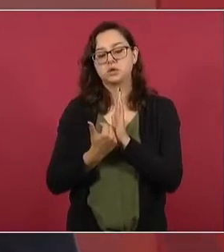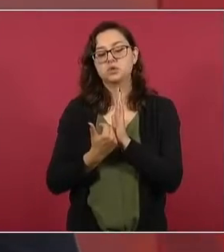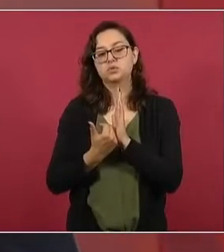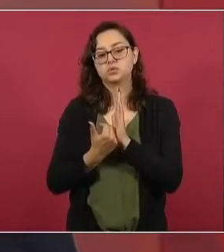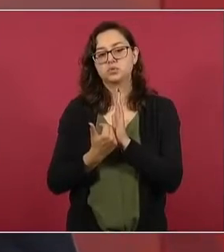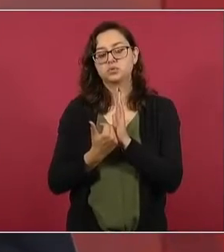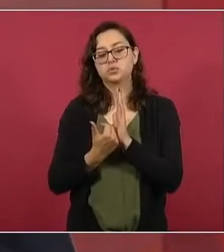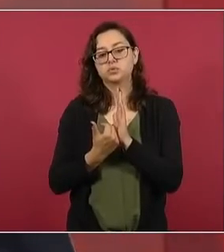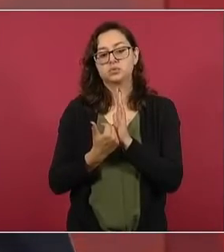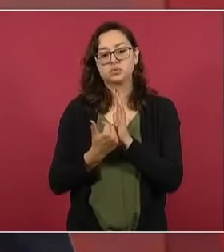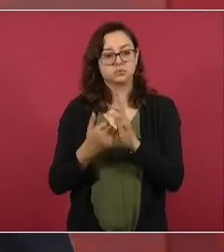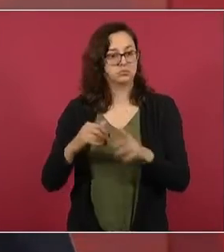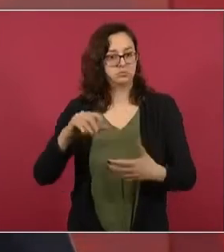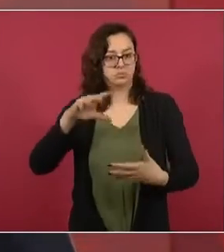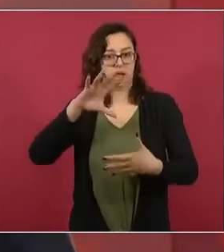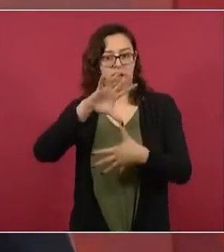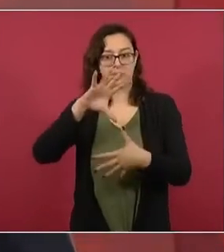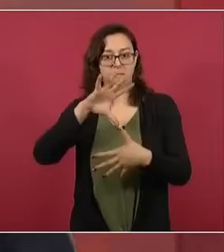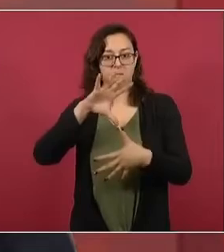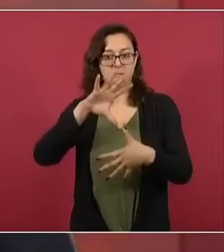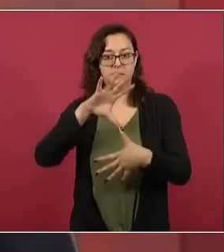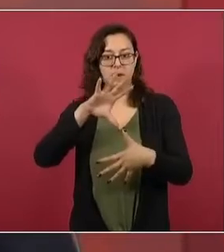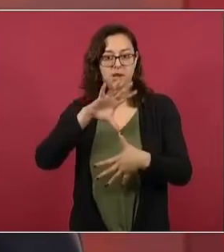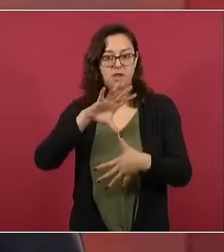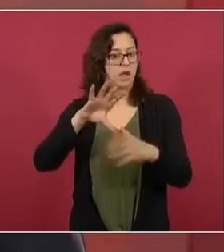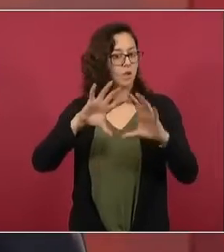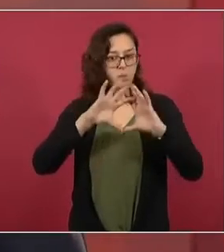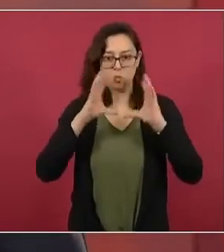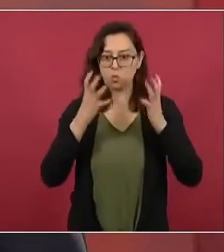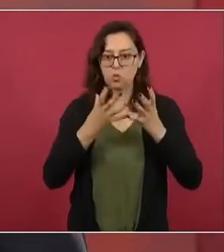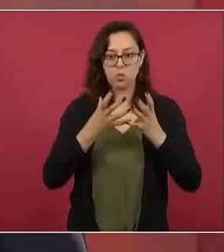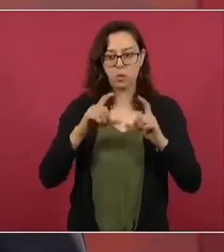continente americano y en el mundo.